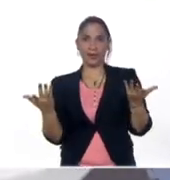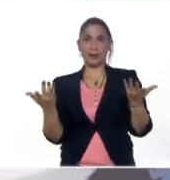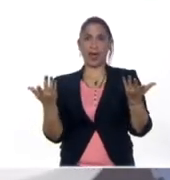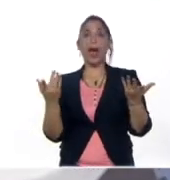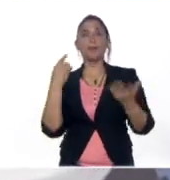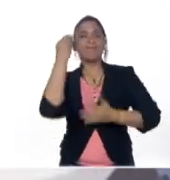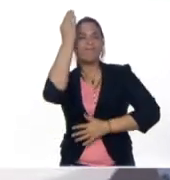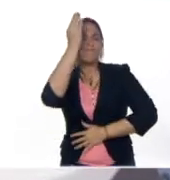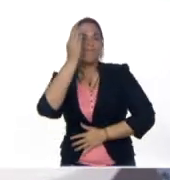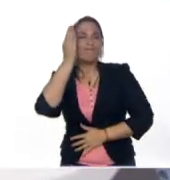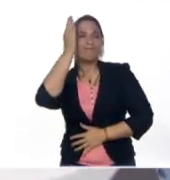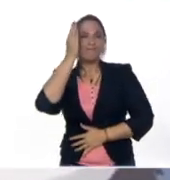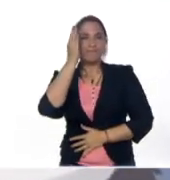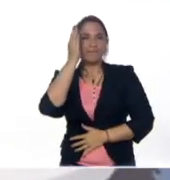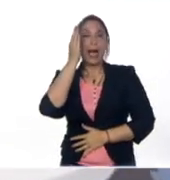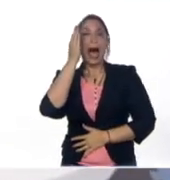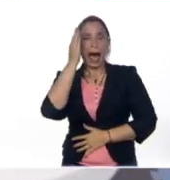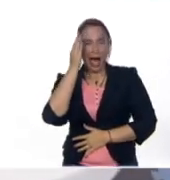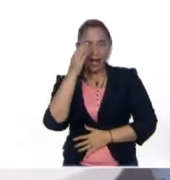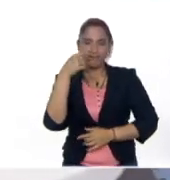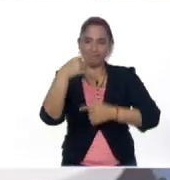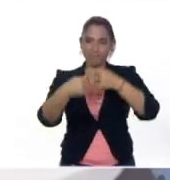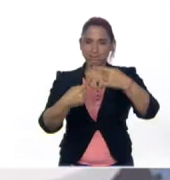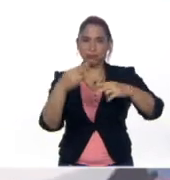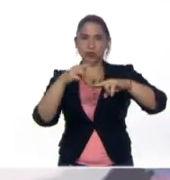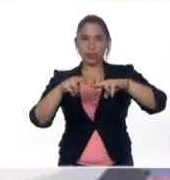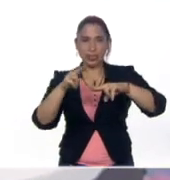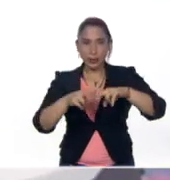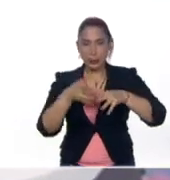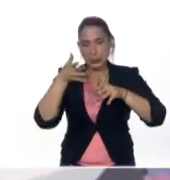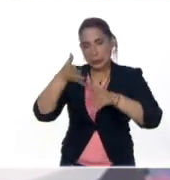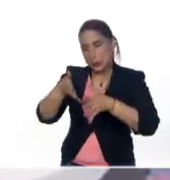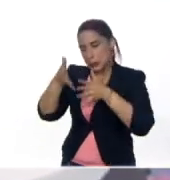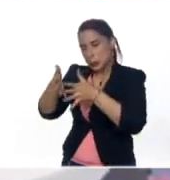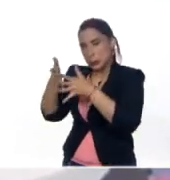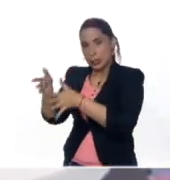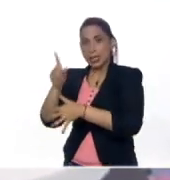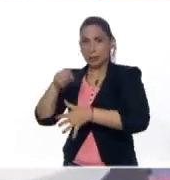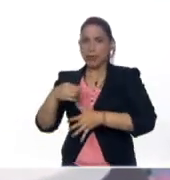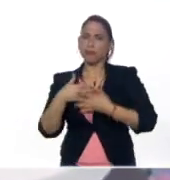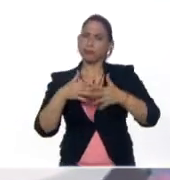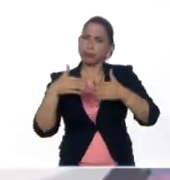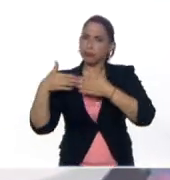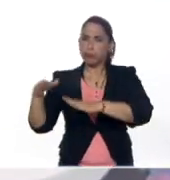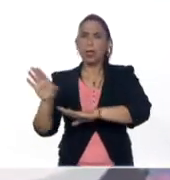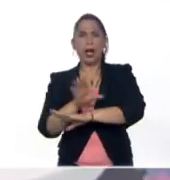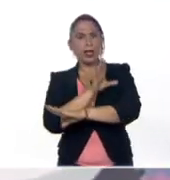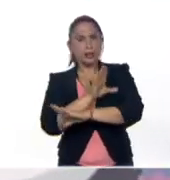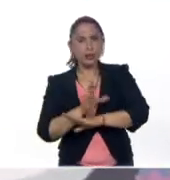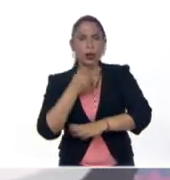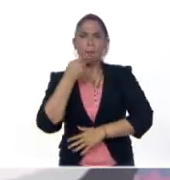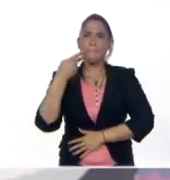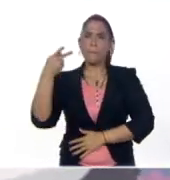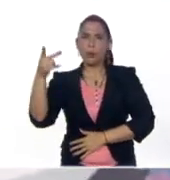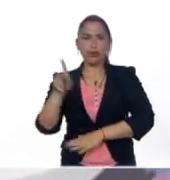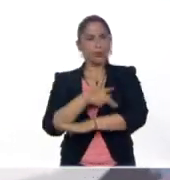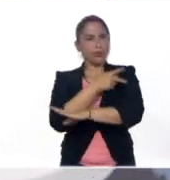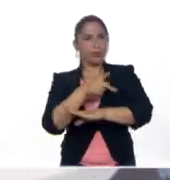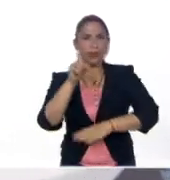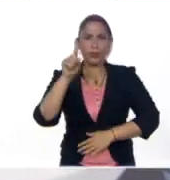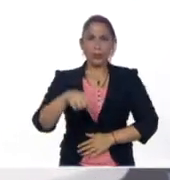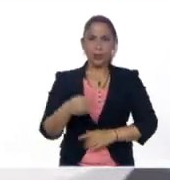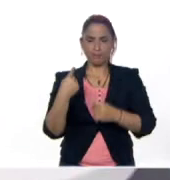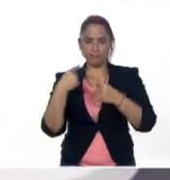conocimientos pasen a nuestros niños y niñas Es una forma de garantizar las canciones, las poesías, las